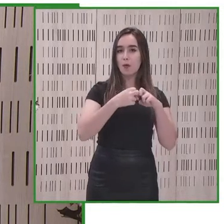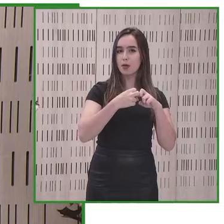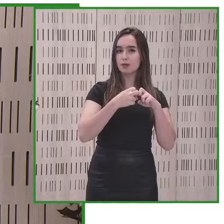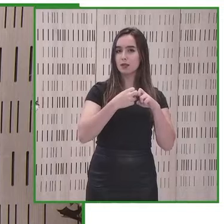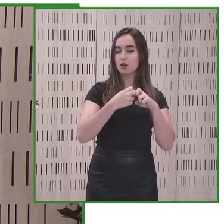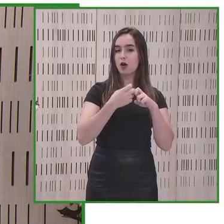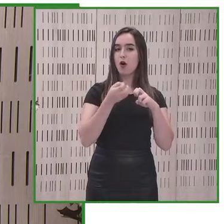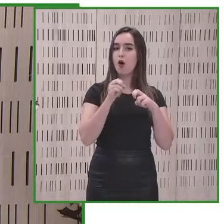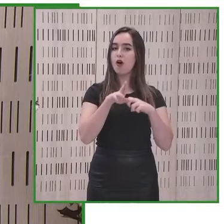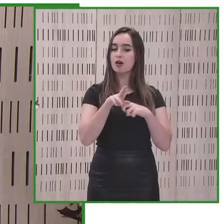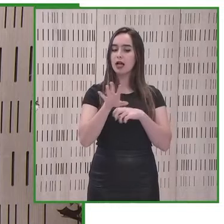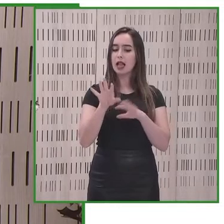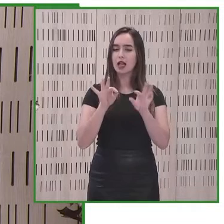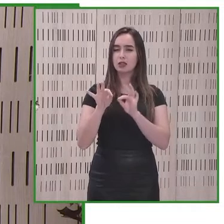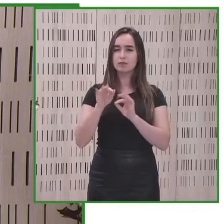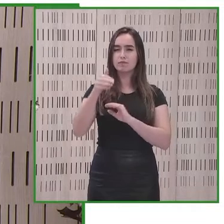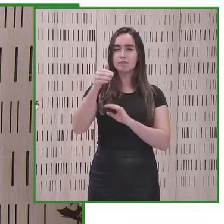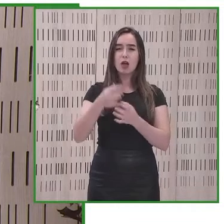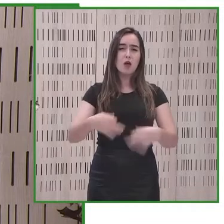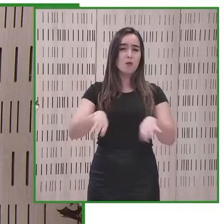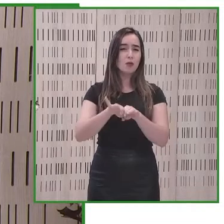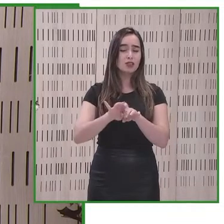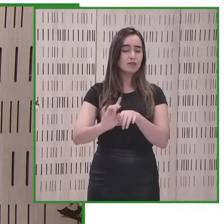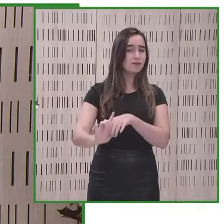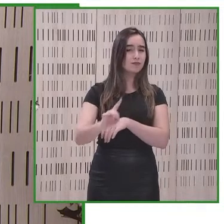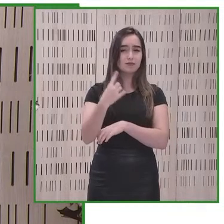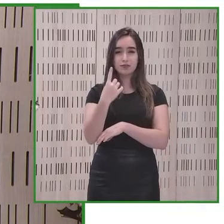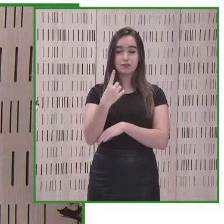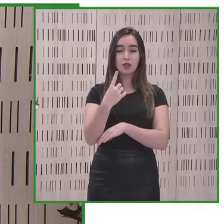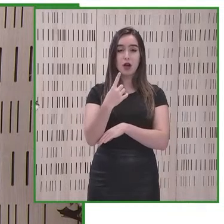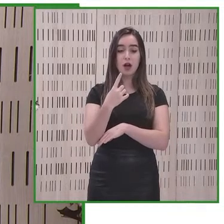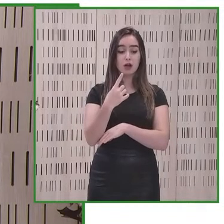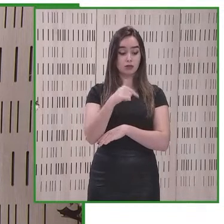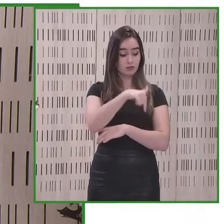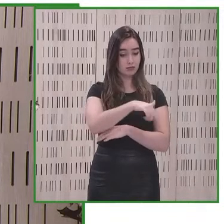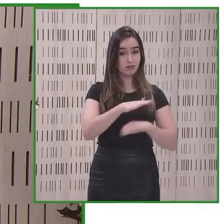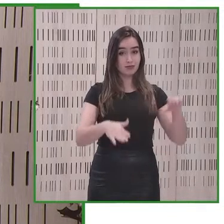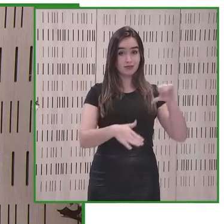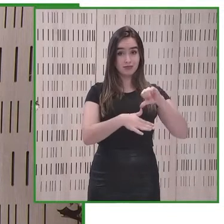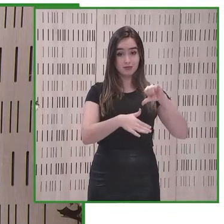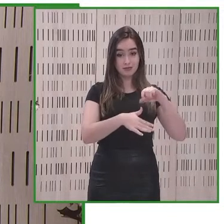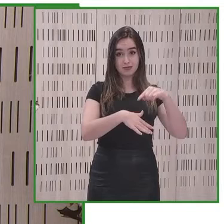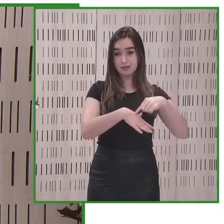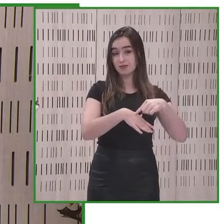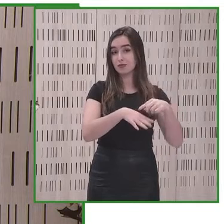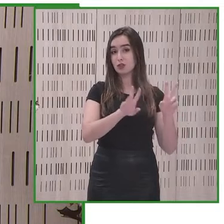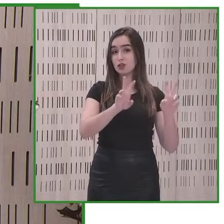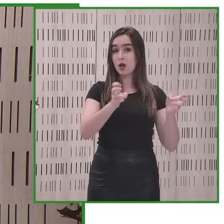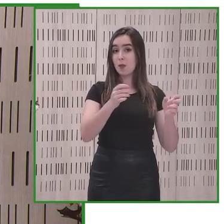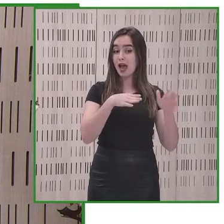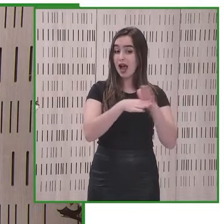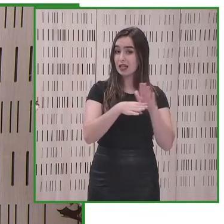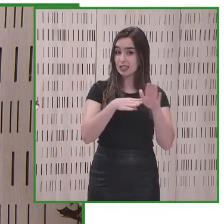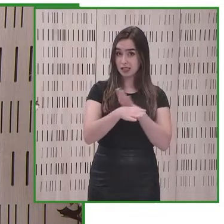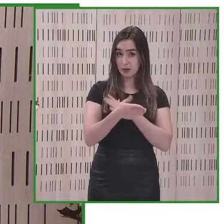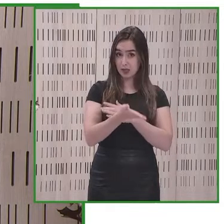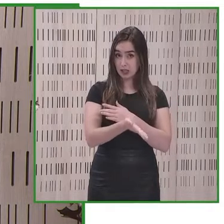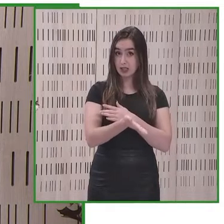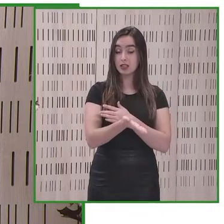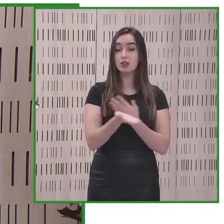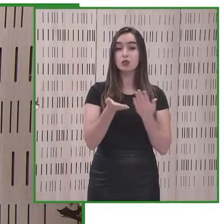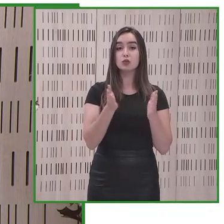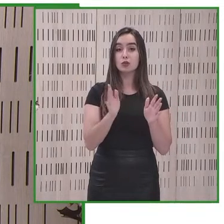lecciones más relevantes para nuestra región de iberoamérica en cuanto a la accesibilidad y de esta manera continuar